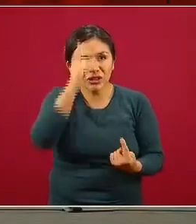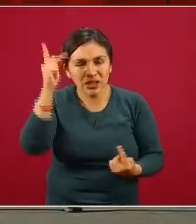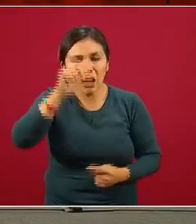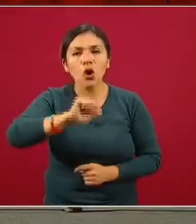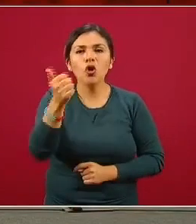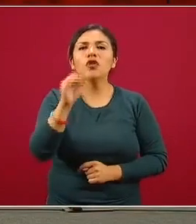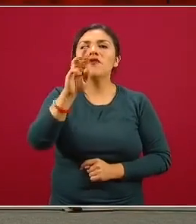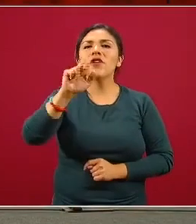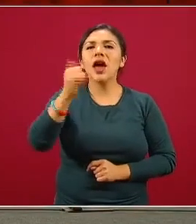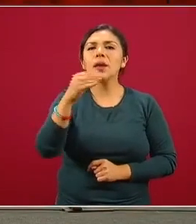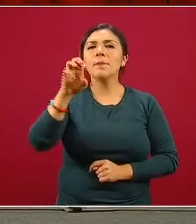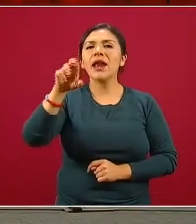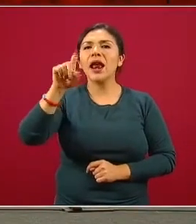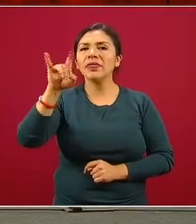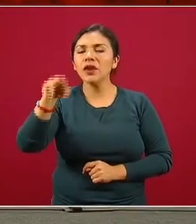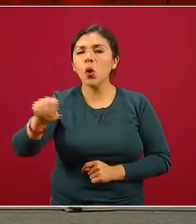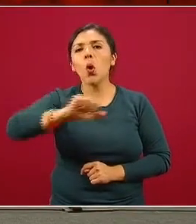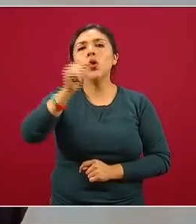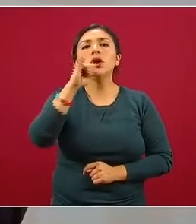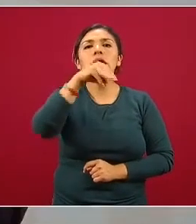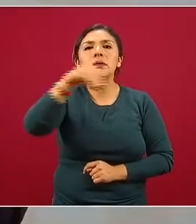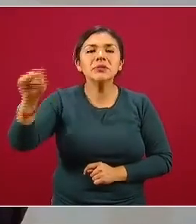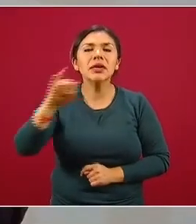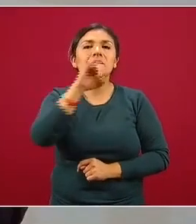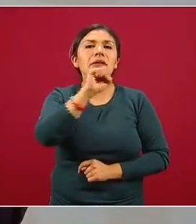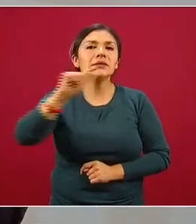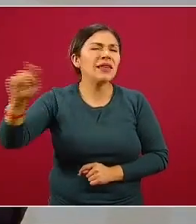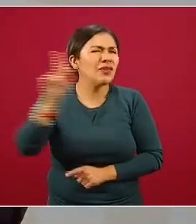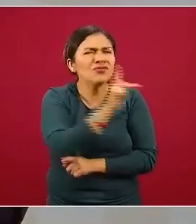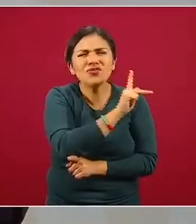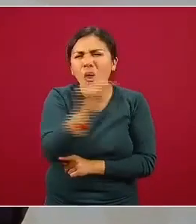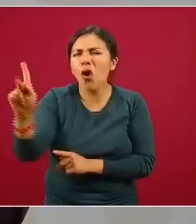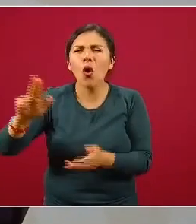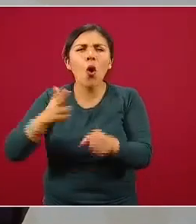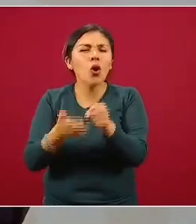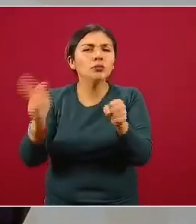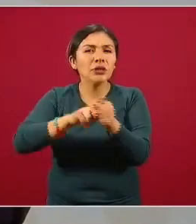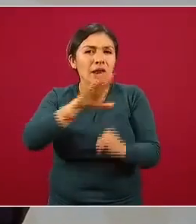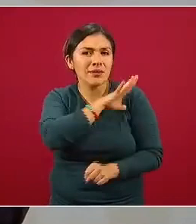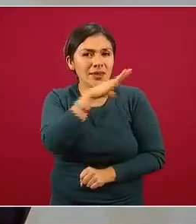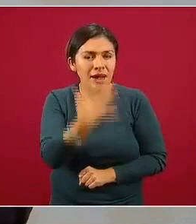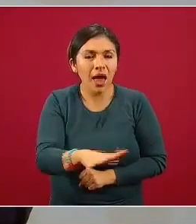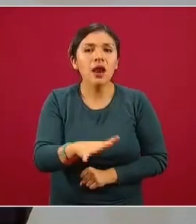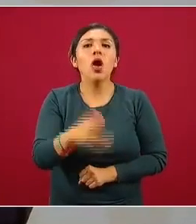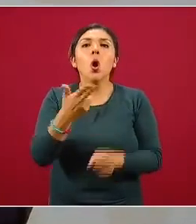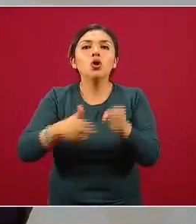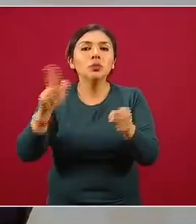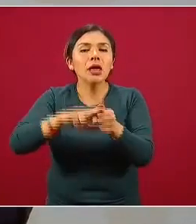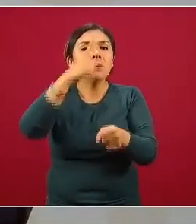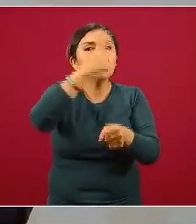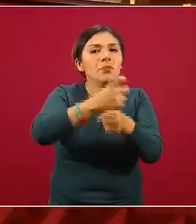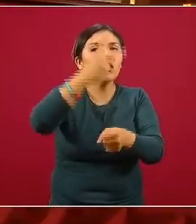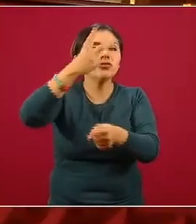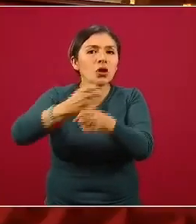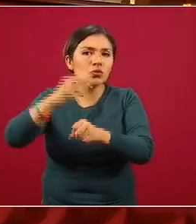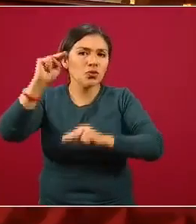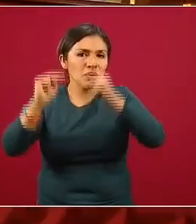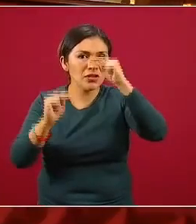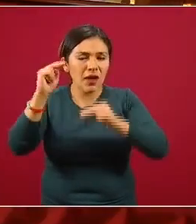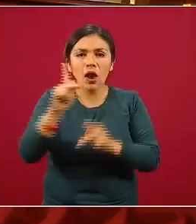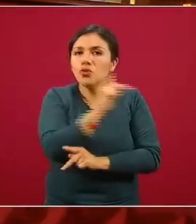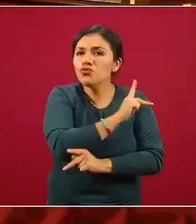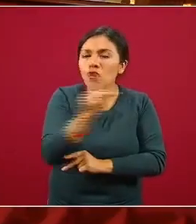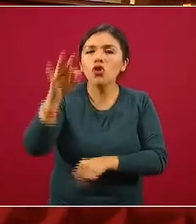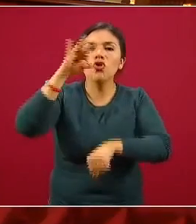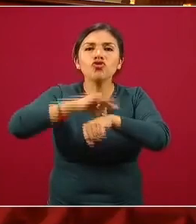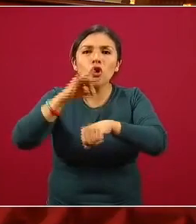Bernardino Álvarez, al IMSS, al Issste, a todos los hospitales generales de zona, a los hospitales de primero y de segundo nivel, a todos